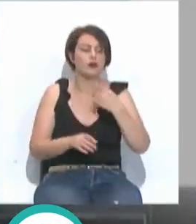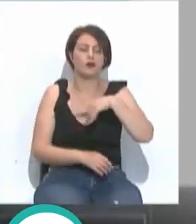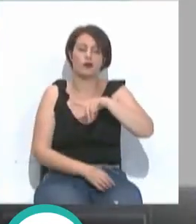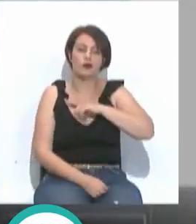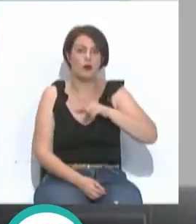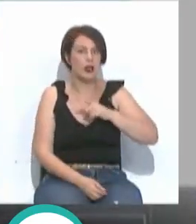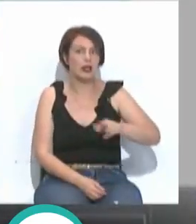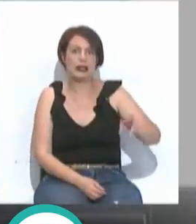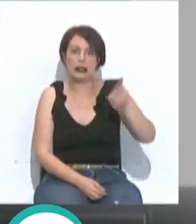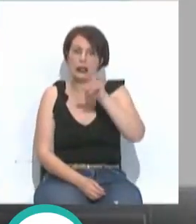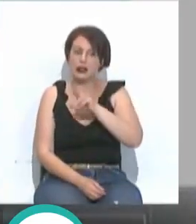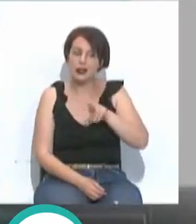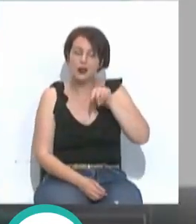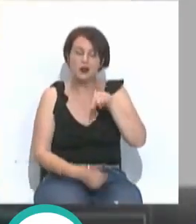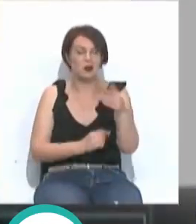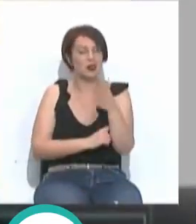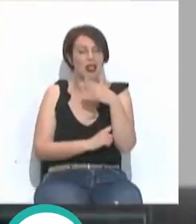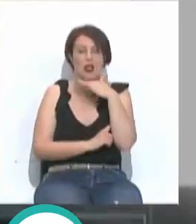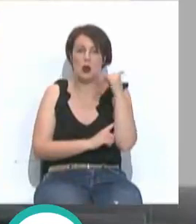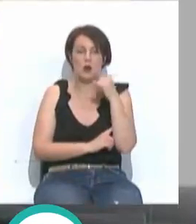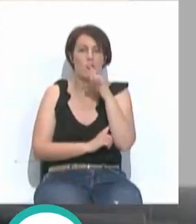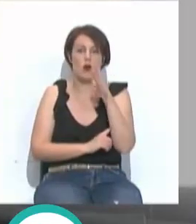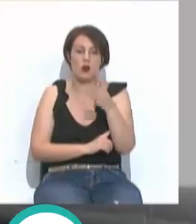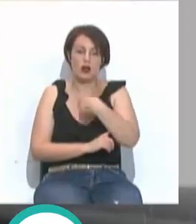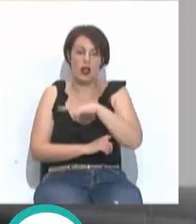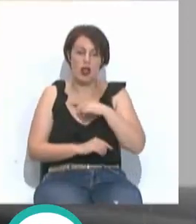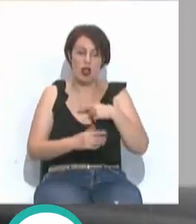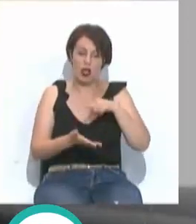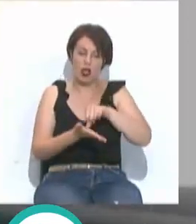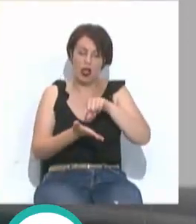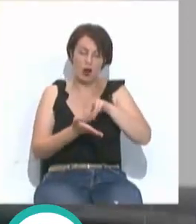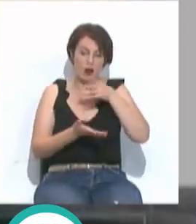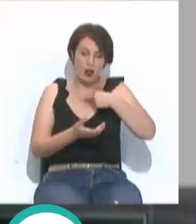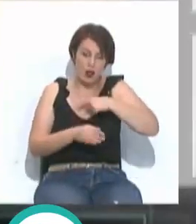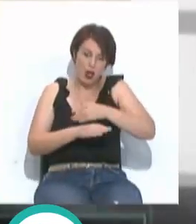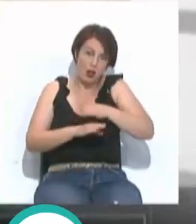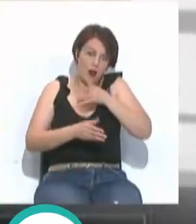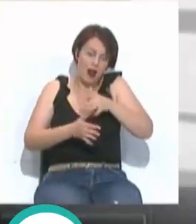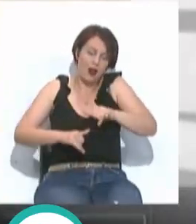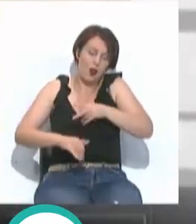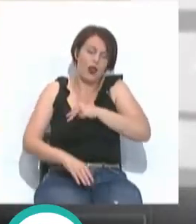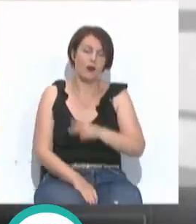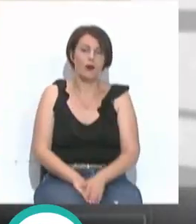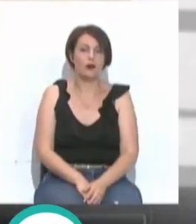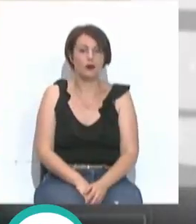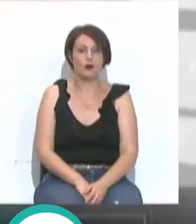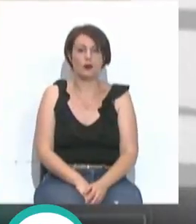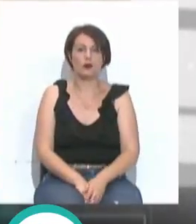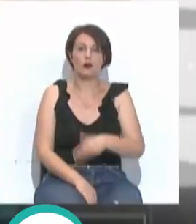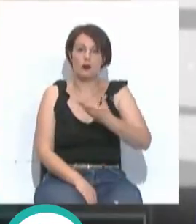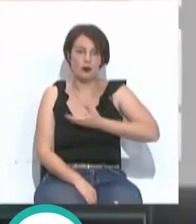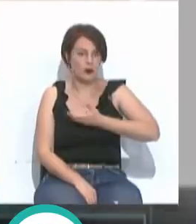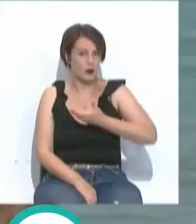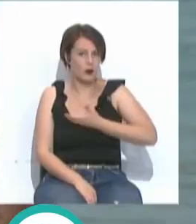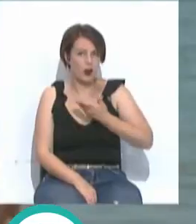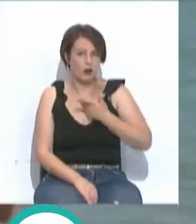recuperar esa bandera azul porque nuestra ciudad, porque nuestras playas y porque la caleta se lo merece. El